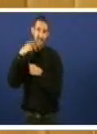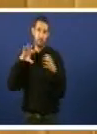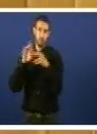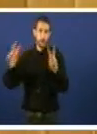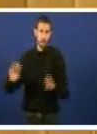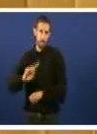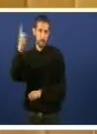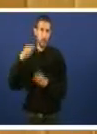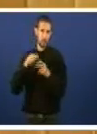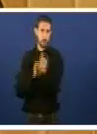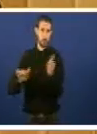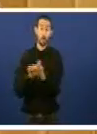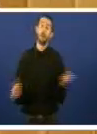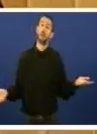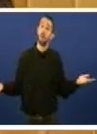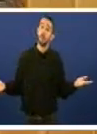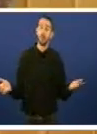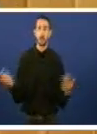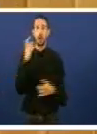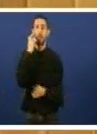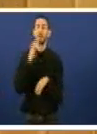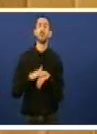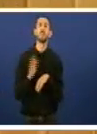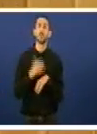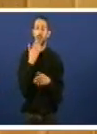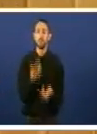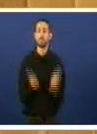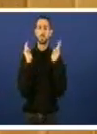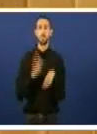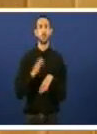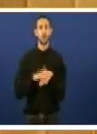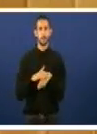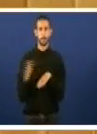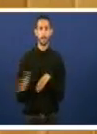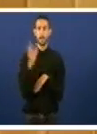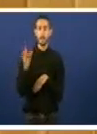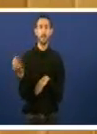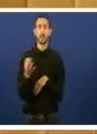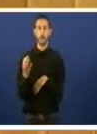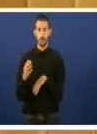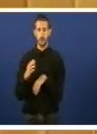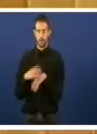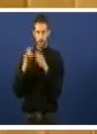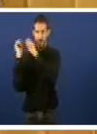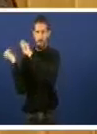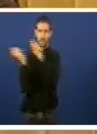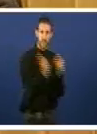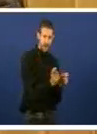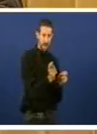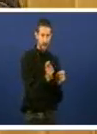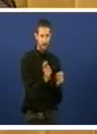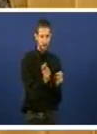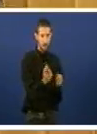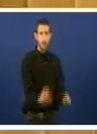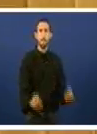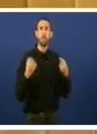Entón, haberá que ver por que se autorizou, haberá que ver por que se lle dan plenos poderes nunha entidade